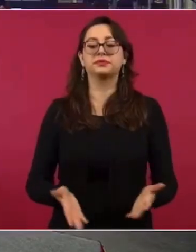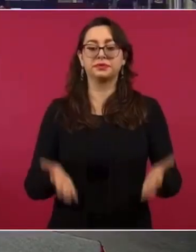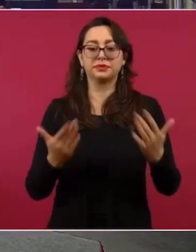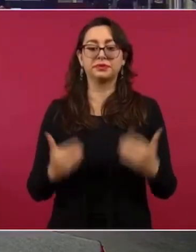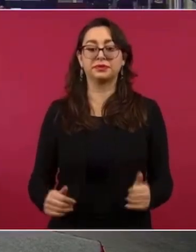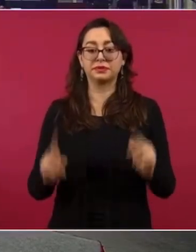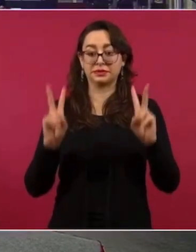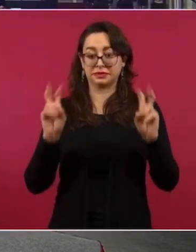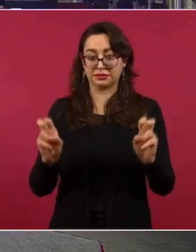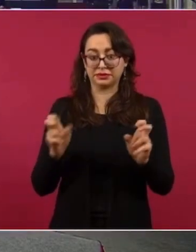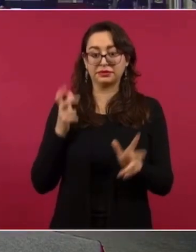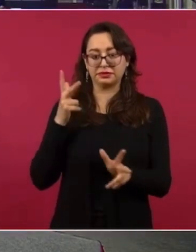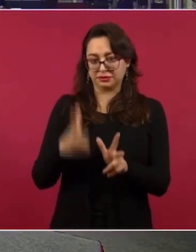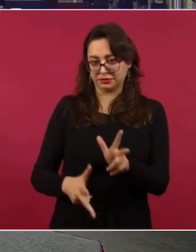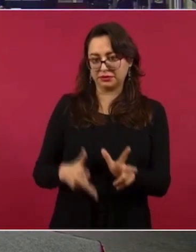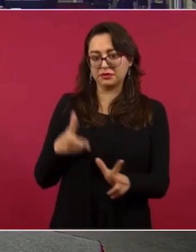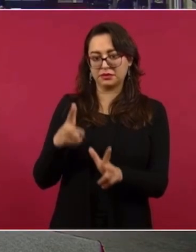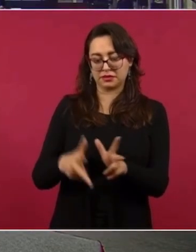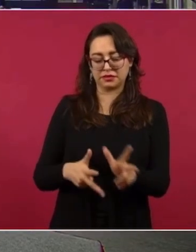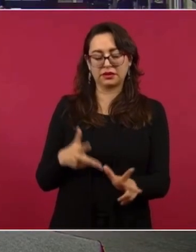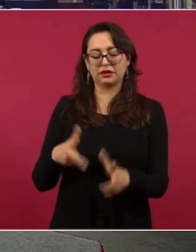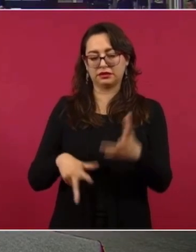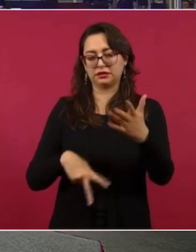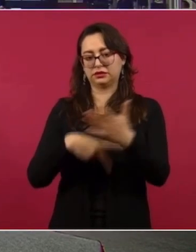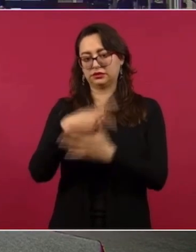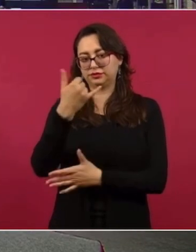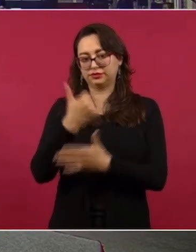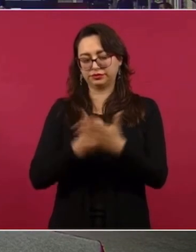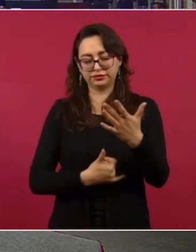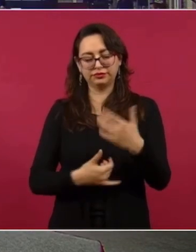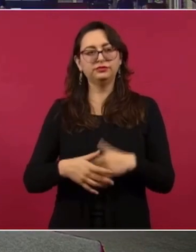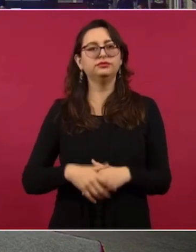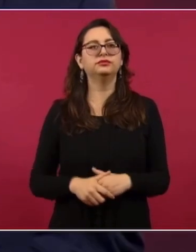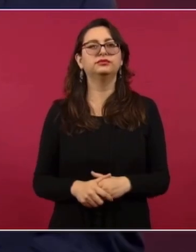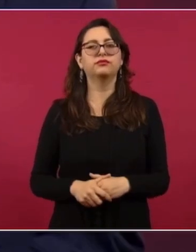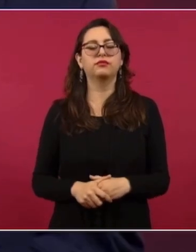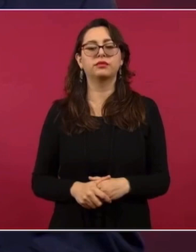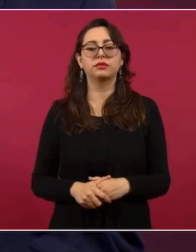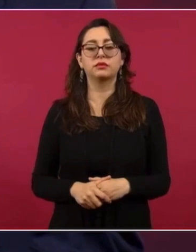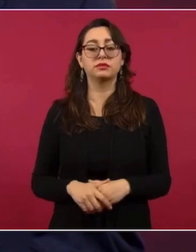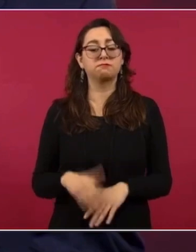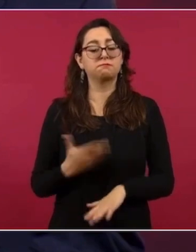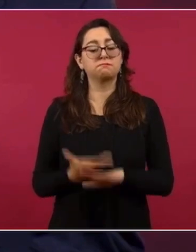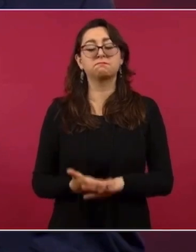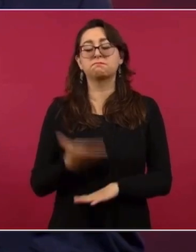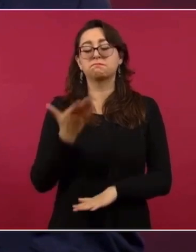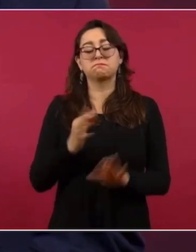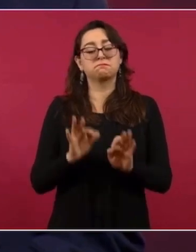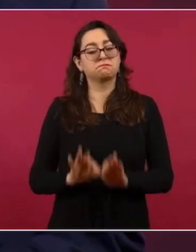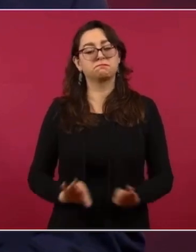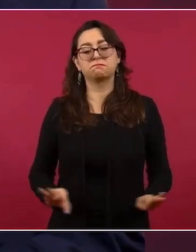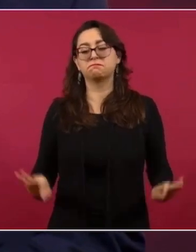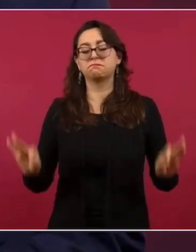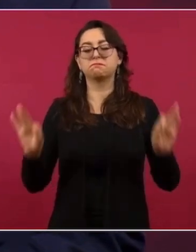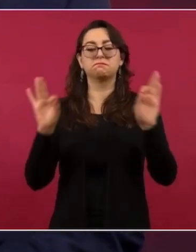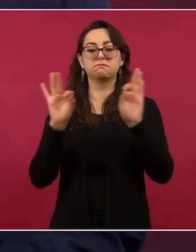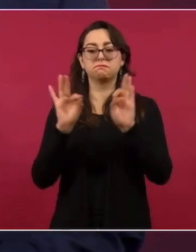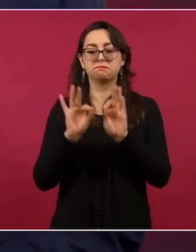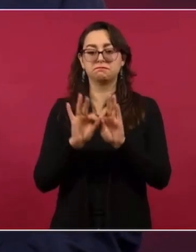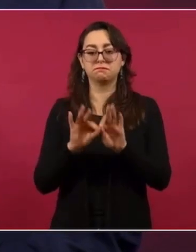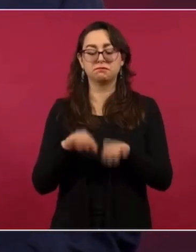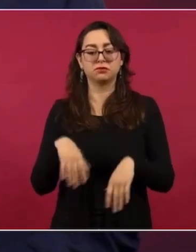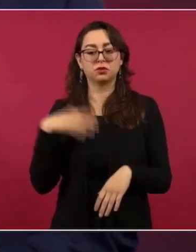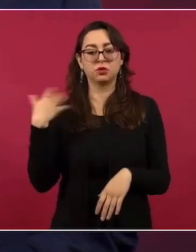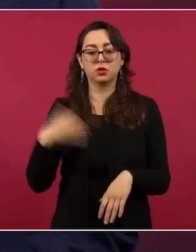El proyecto del Istmo es muy importante, es